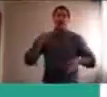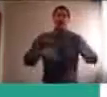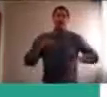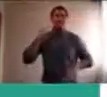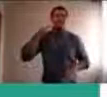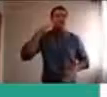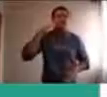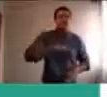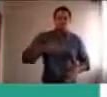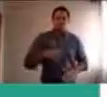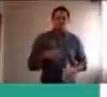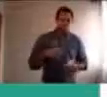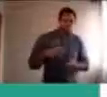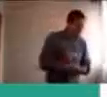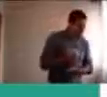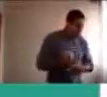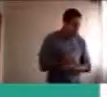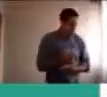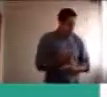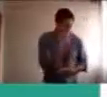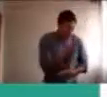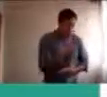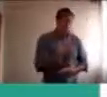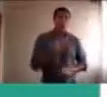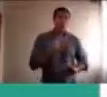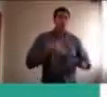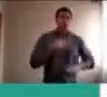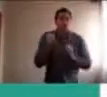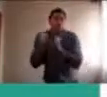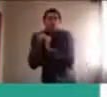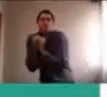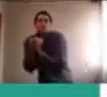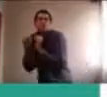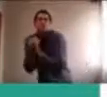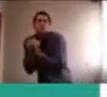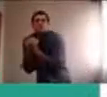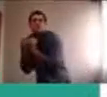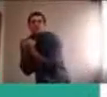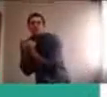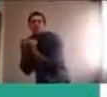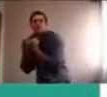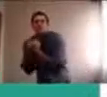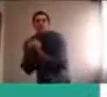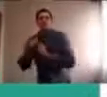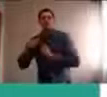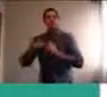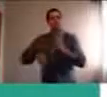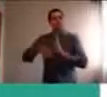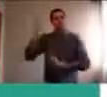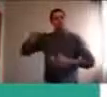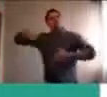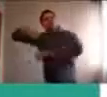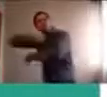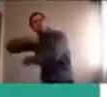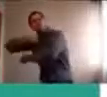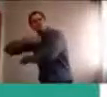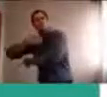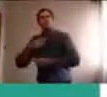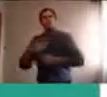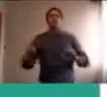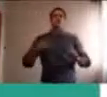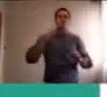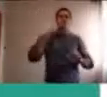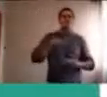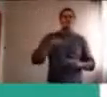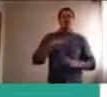demandantes, más pegados, que necesitan, esta cuestión, del contacto físico, los chicos, más entre los niños, nueve,